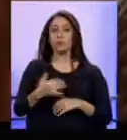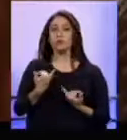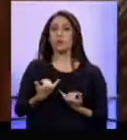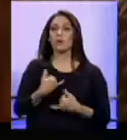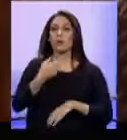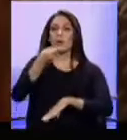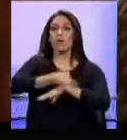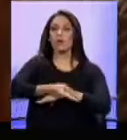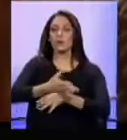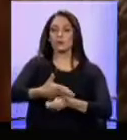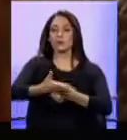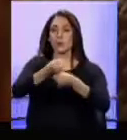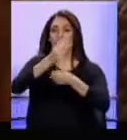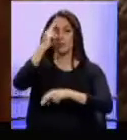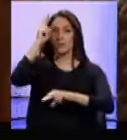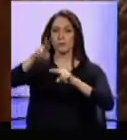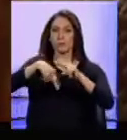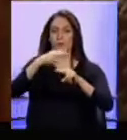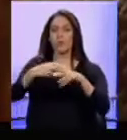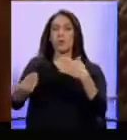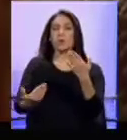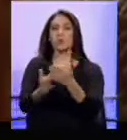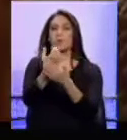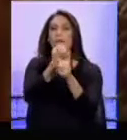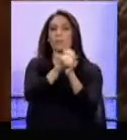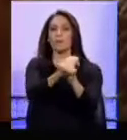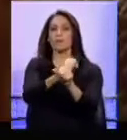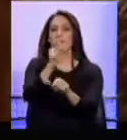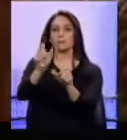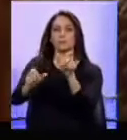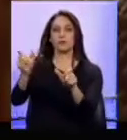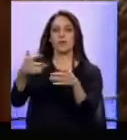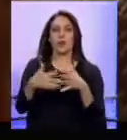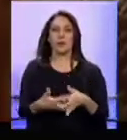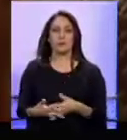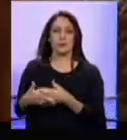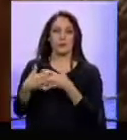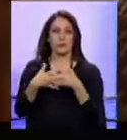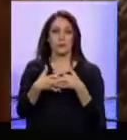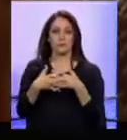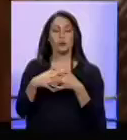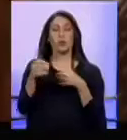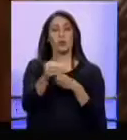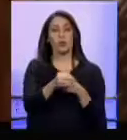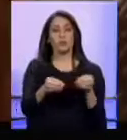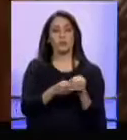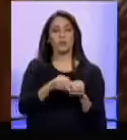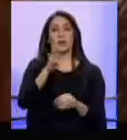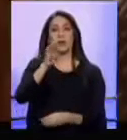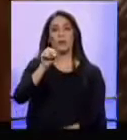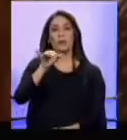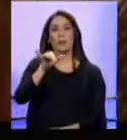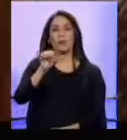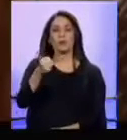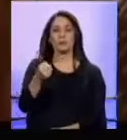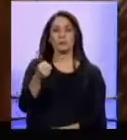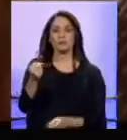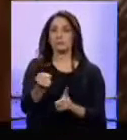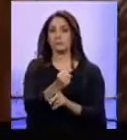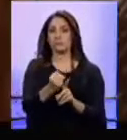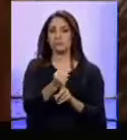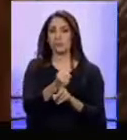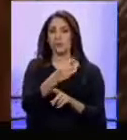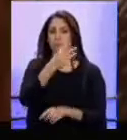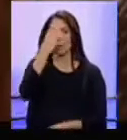Departamento de Seguridad Nacional la creación para defender a las víctimas estadounidenses. La oficina se llama Voice, víctimas de crímenes de